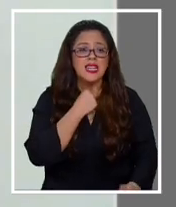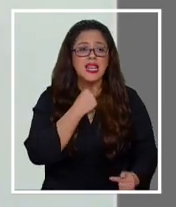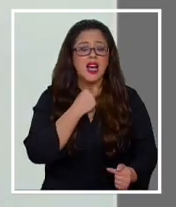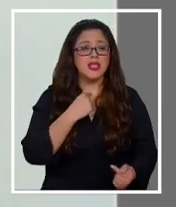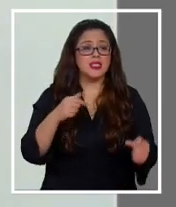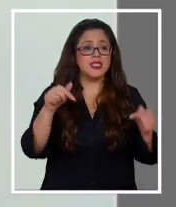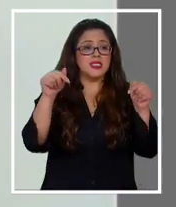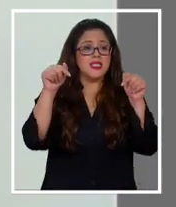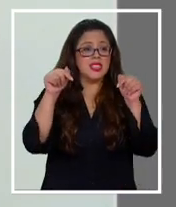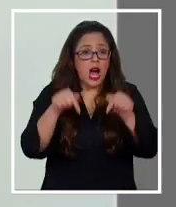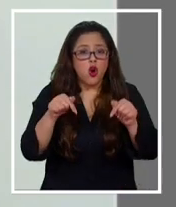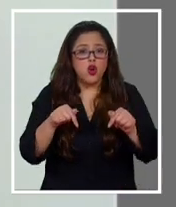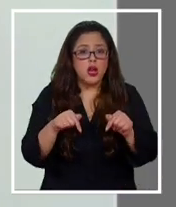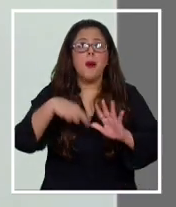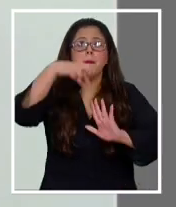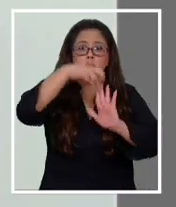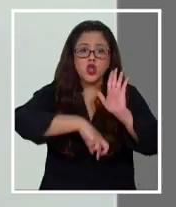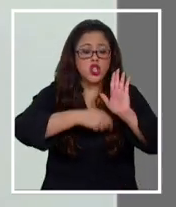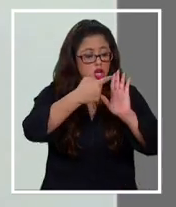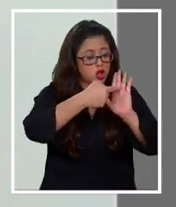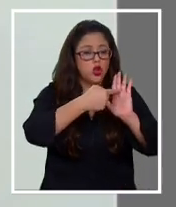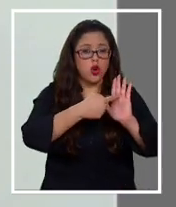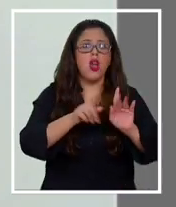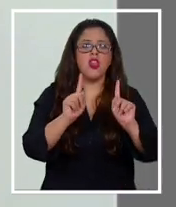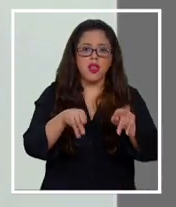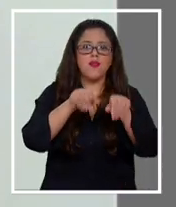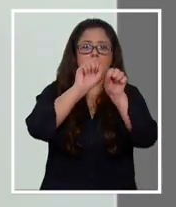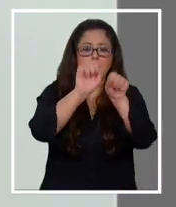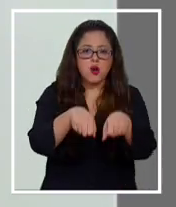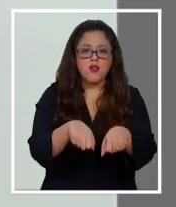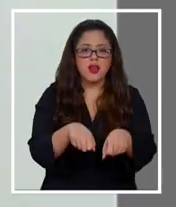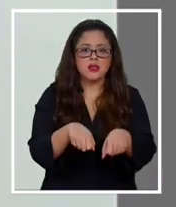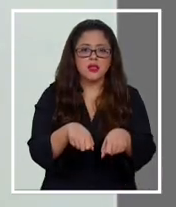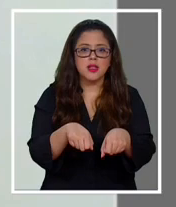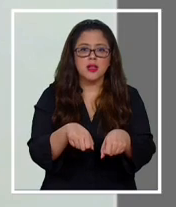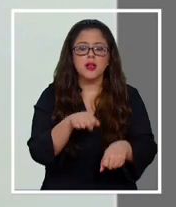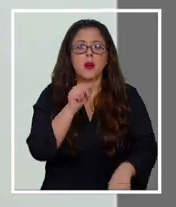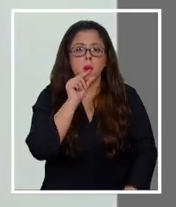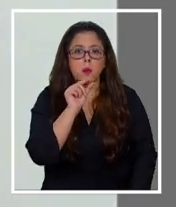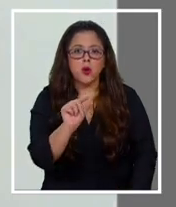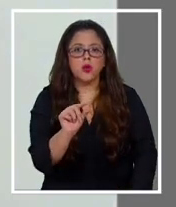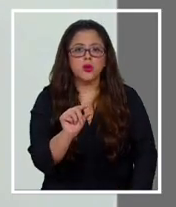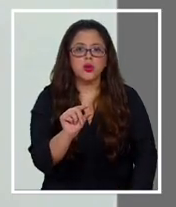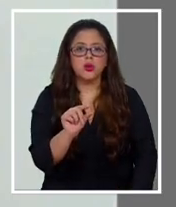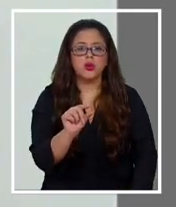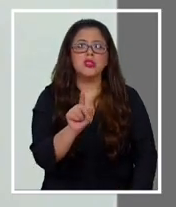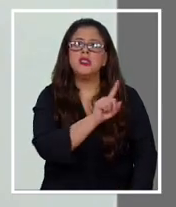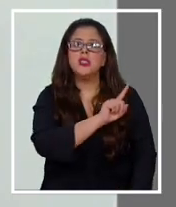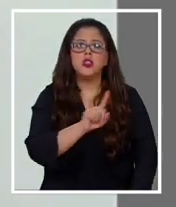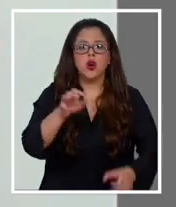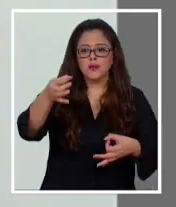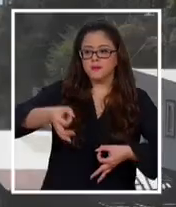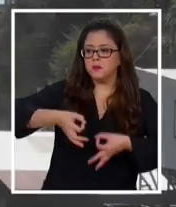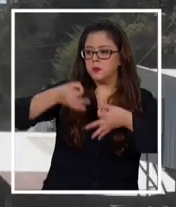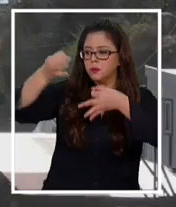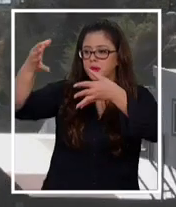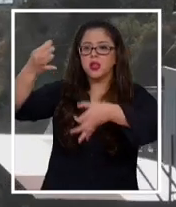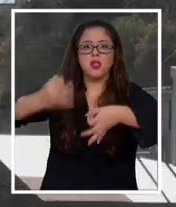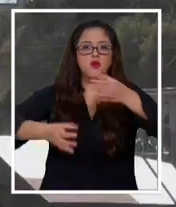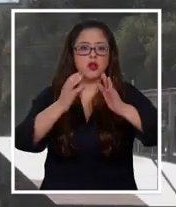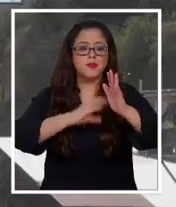de que este proyecto se va a aprobar en tiempo récord y no va a llegar al Tribunal Constitucional.